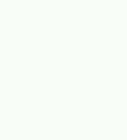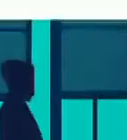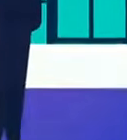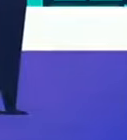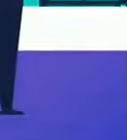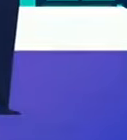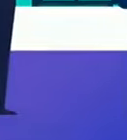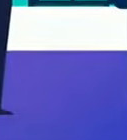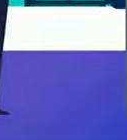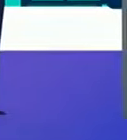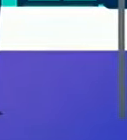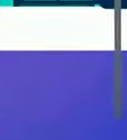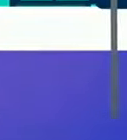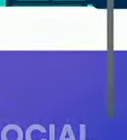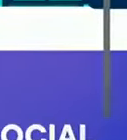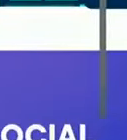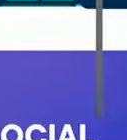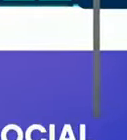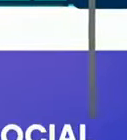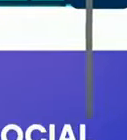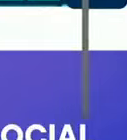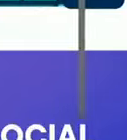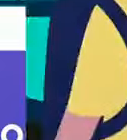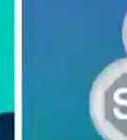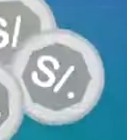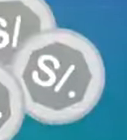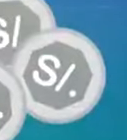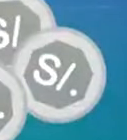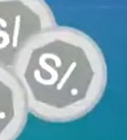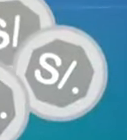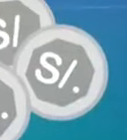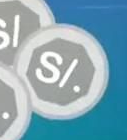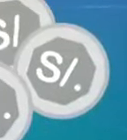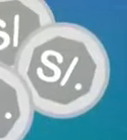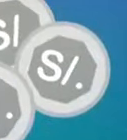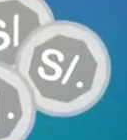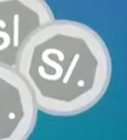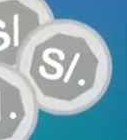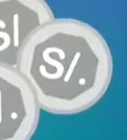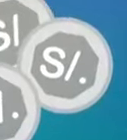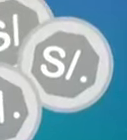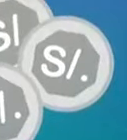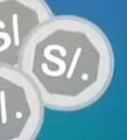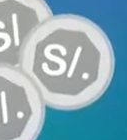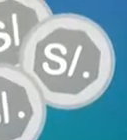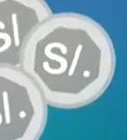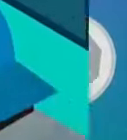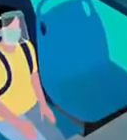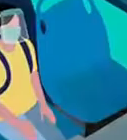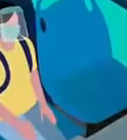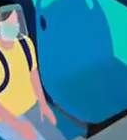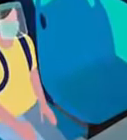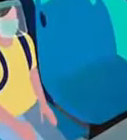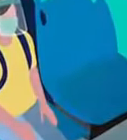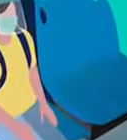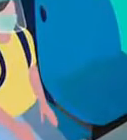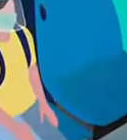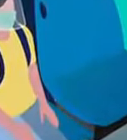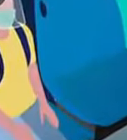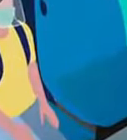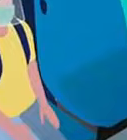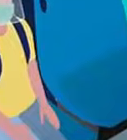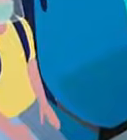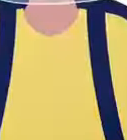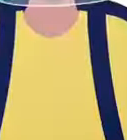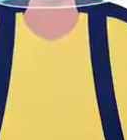desplazarte en transporte público, mantén la distancia social. Paga por el servicio antes de subir al vehículo. Y viaja